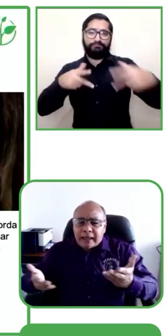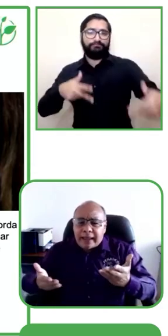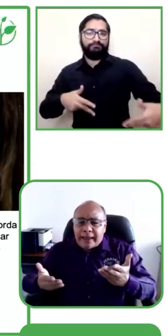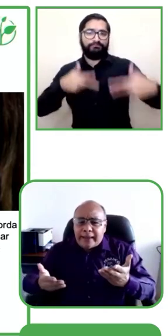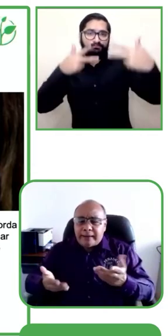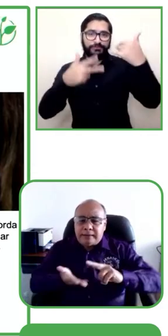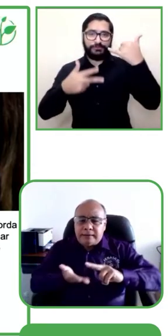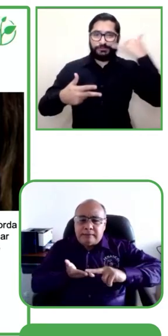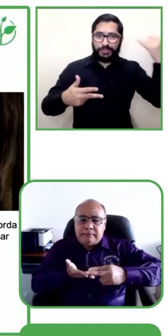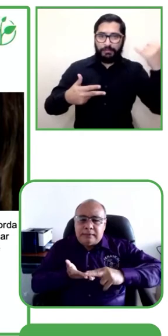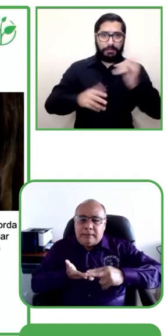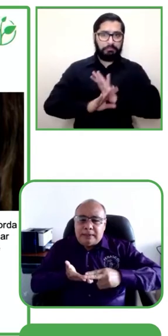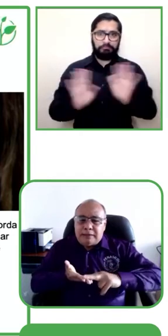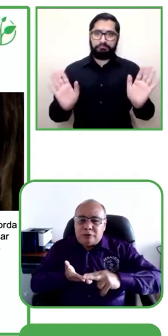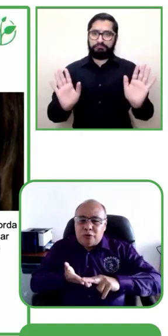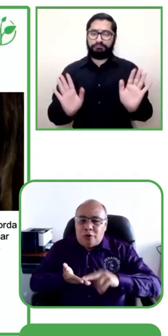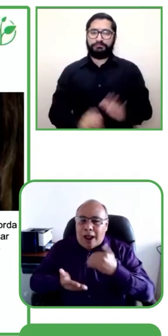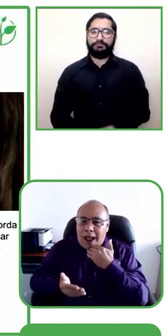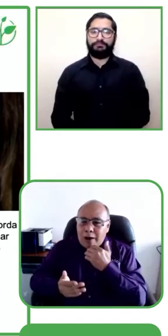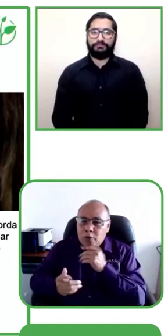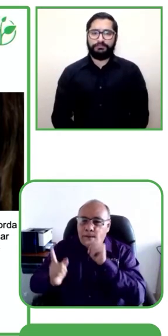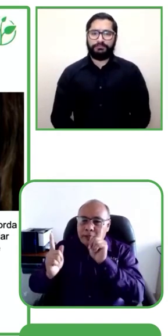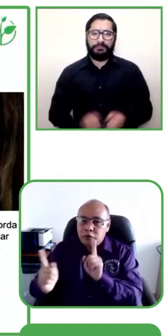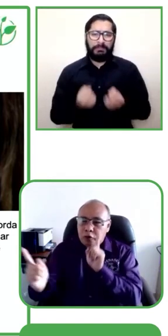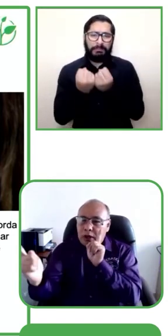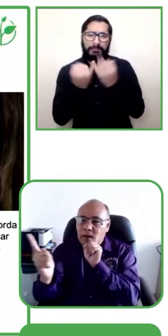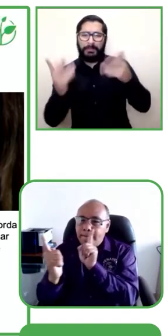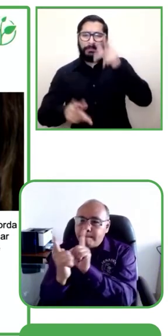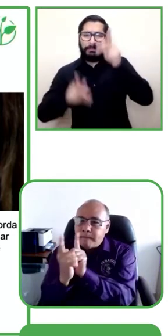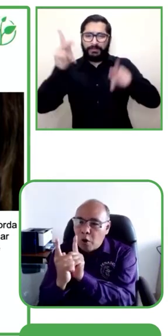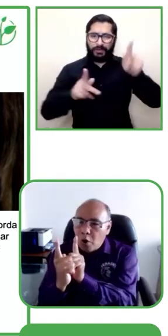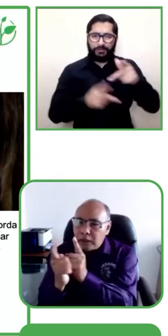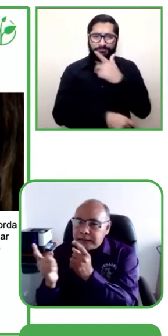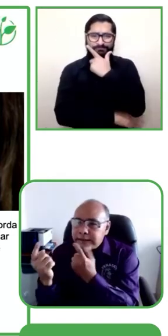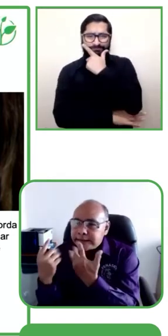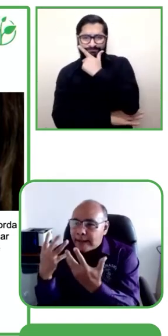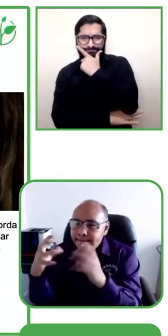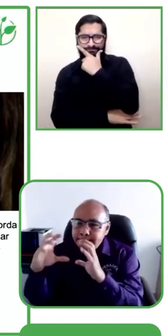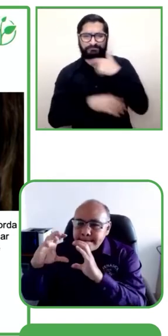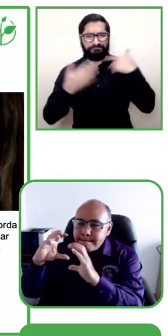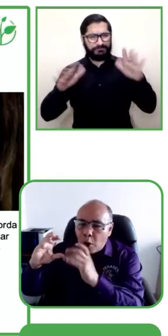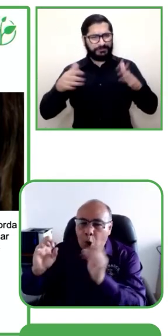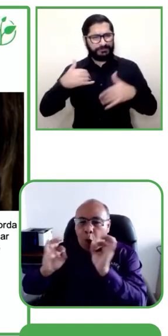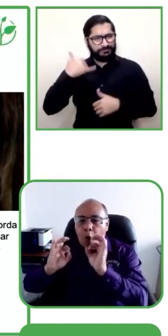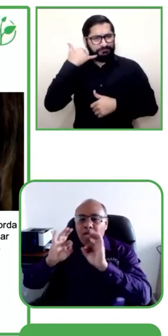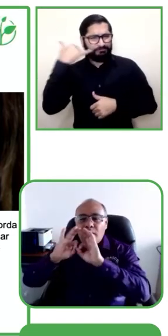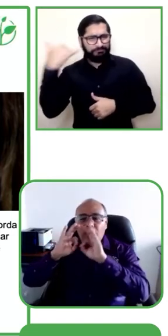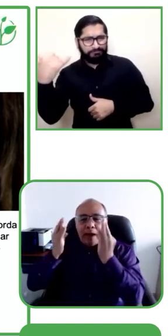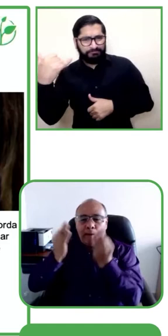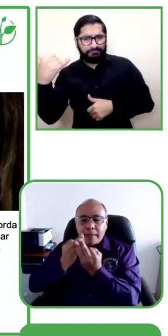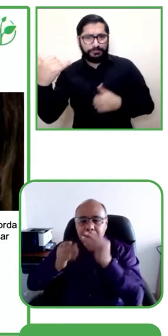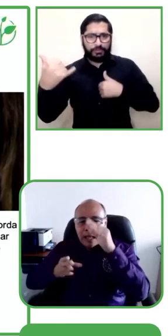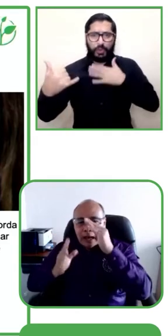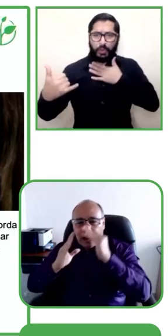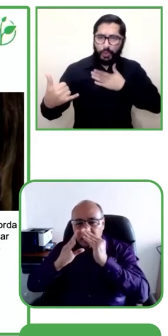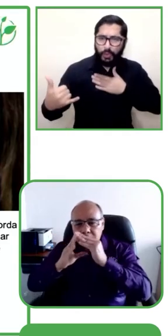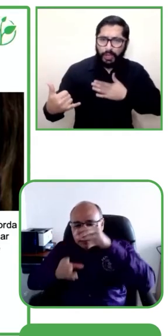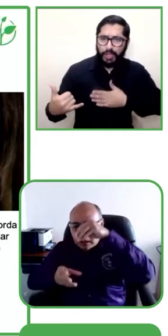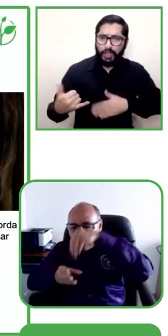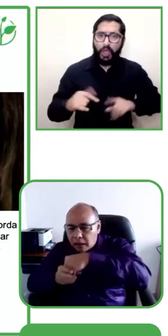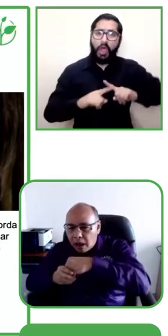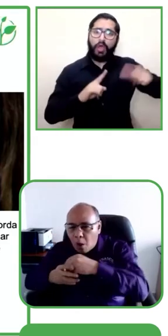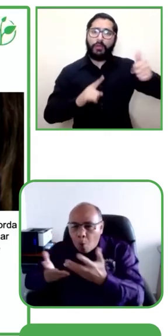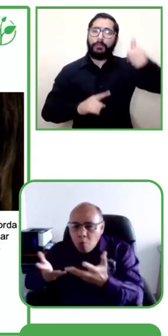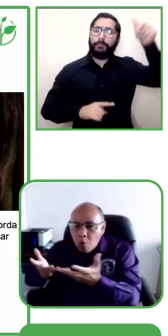Y muchísimas personas sordas decían, bueno, listo, para realizar llamadas, pero yo necesito también cuando me encuentre con otra persona, que estemos en el mismo